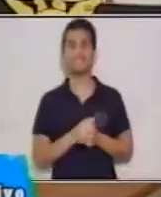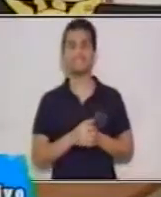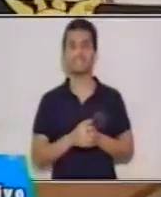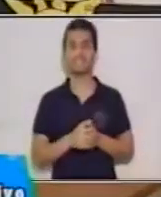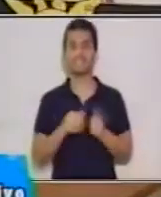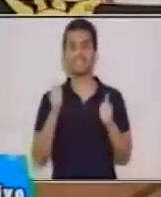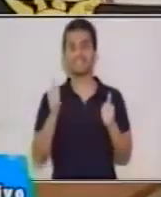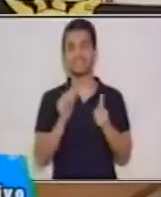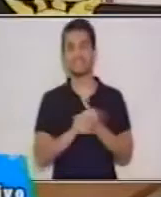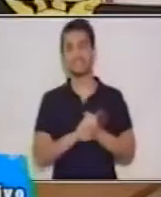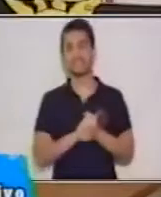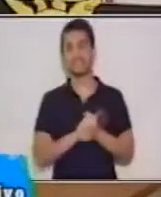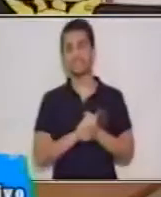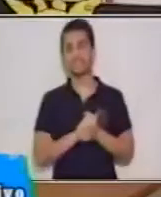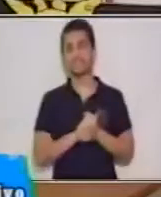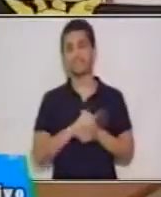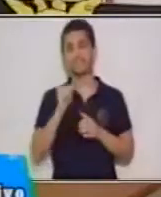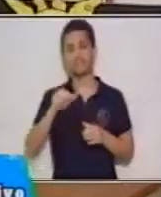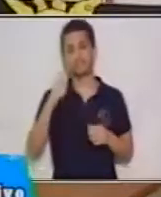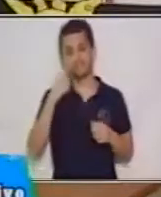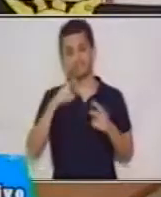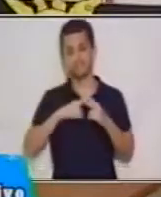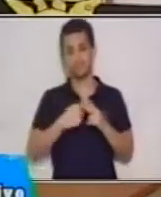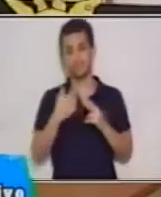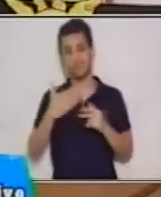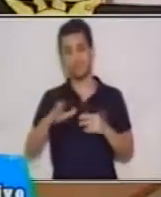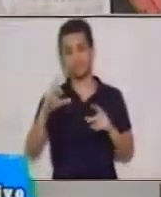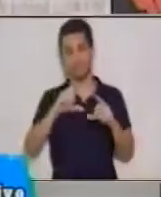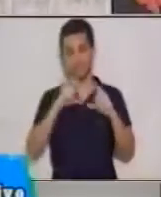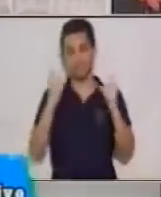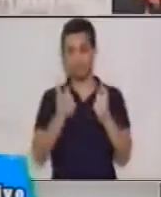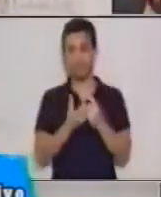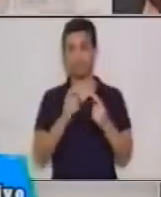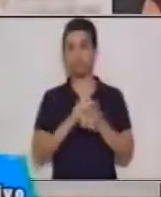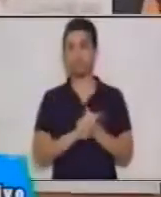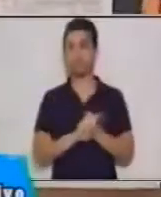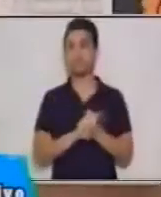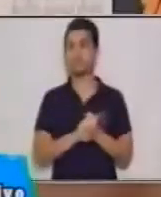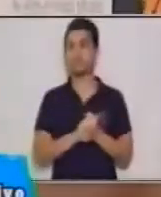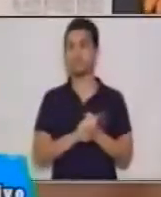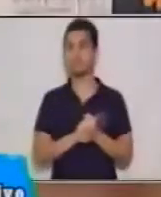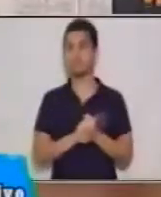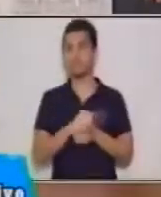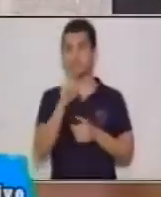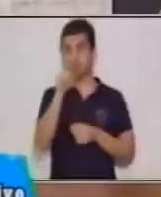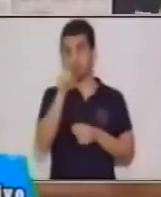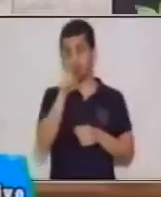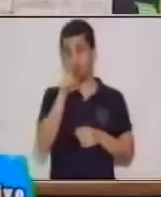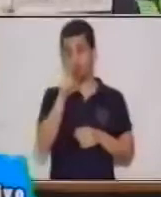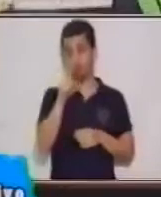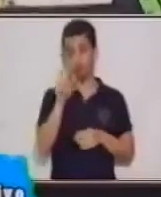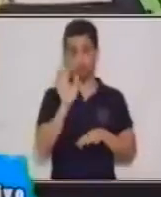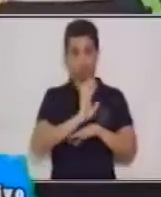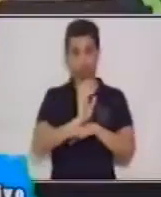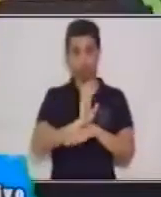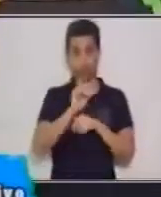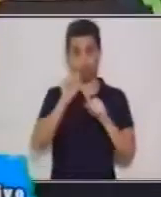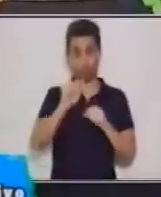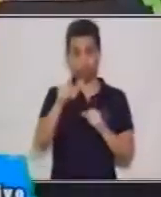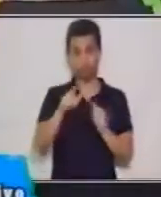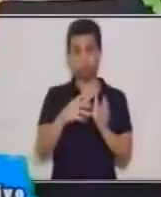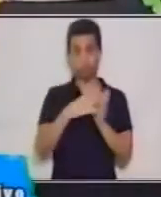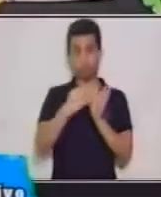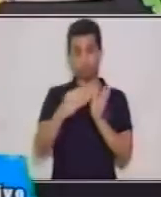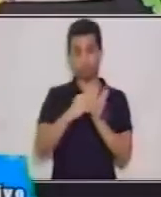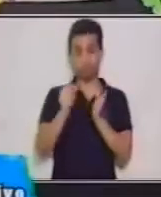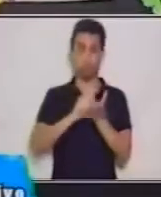Muy bien, vamos a dar inicio a nuestra clase. Quiero que usted, ahí donde se encuentra, tome nota con su